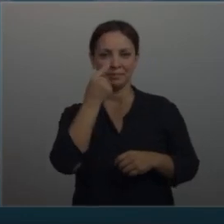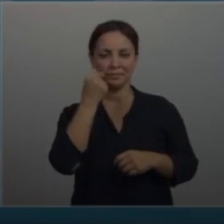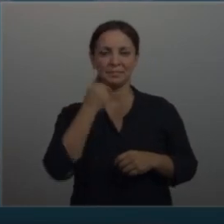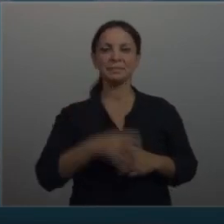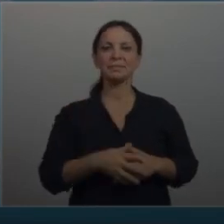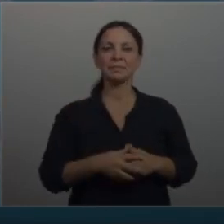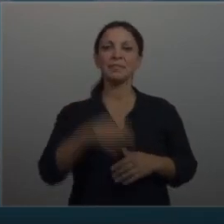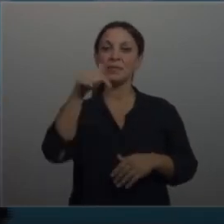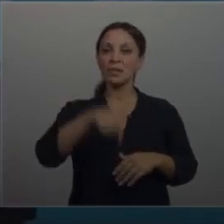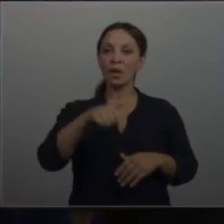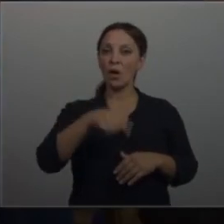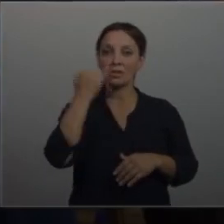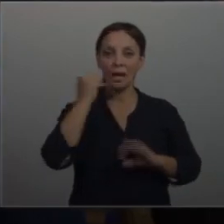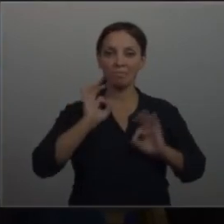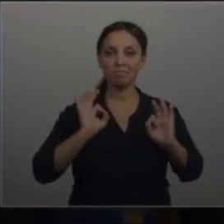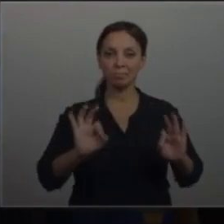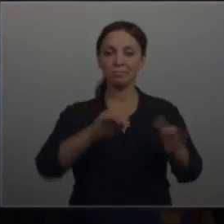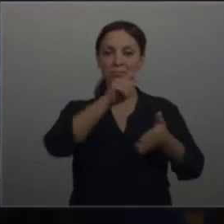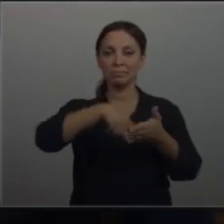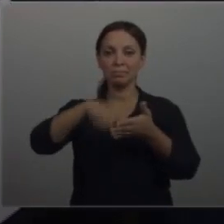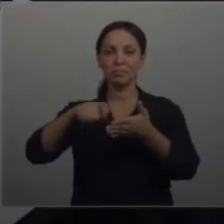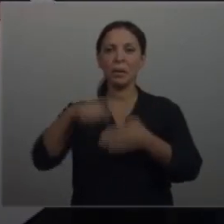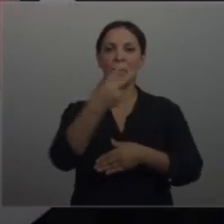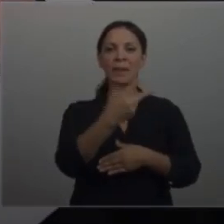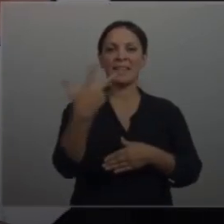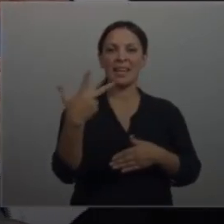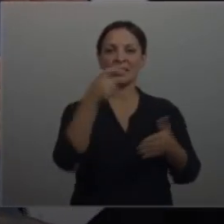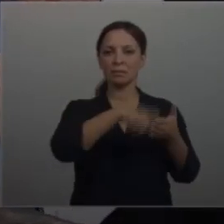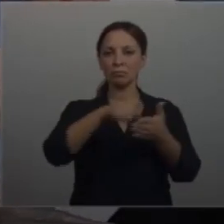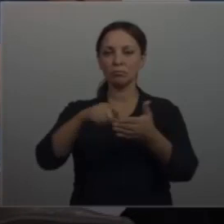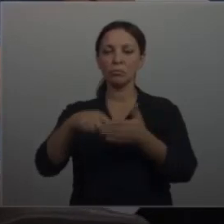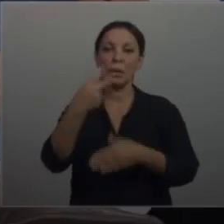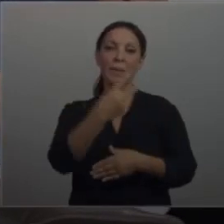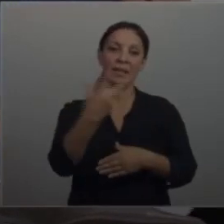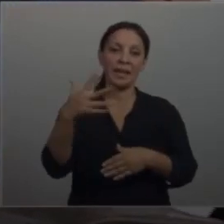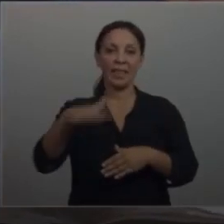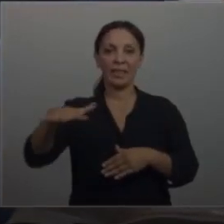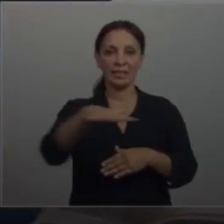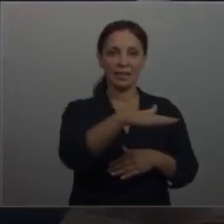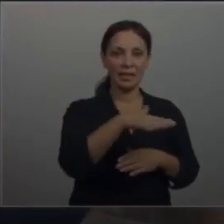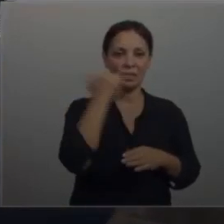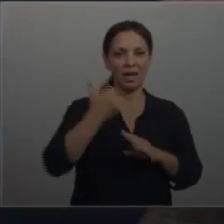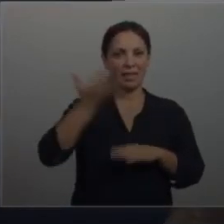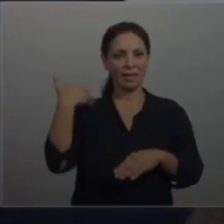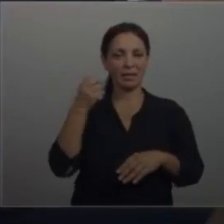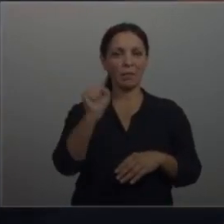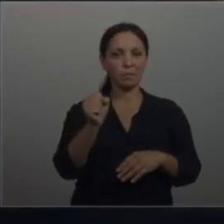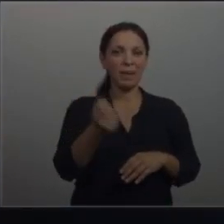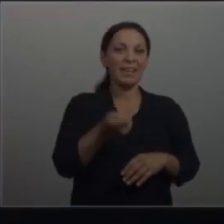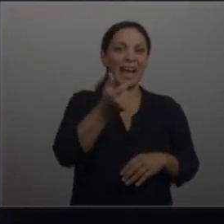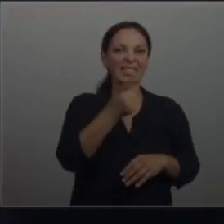Hoy acabamos de firmar 23 convenios de 23 distritos, veníamos de firmar prácticamente 100,